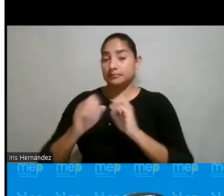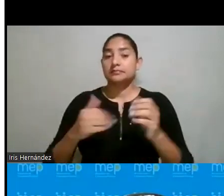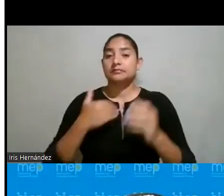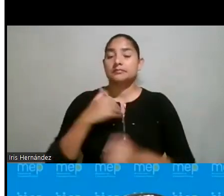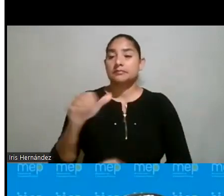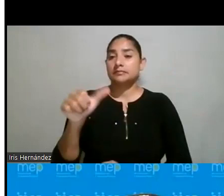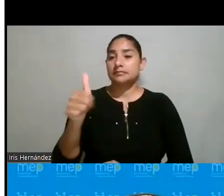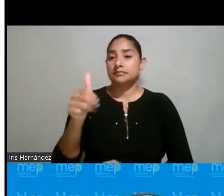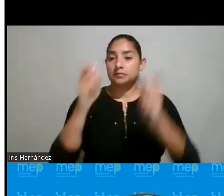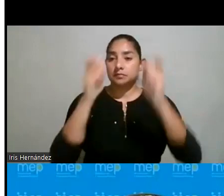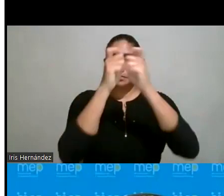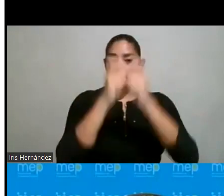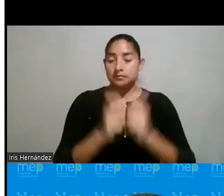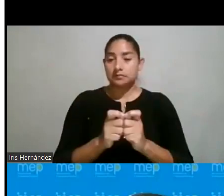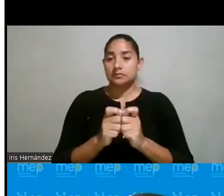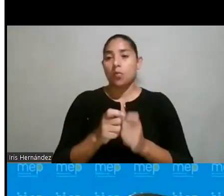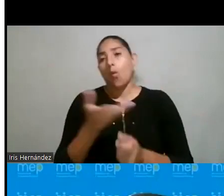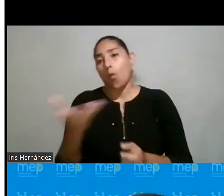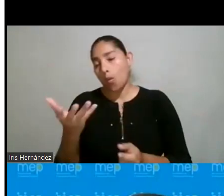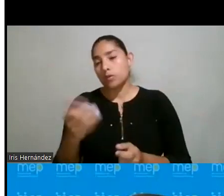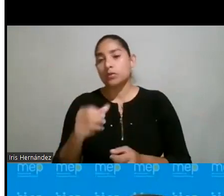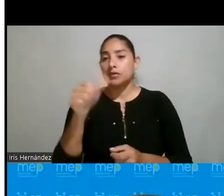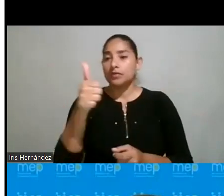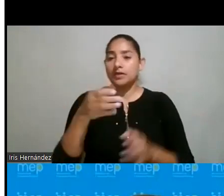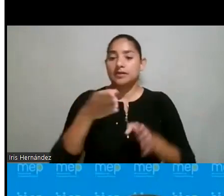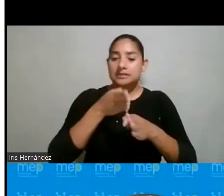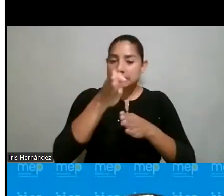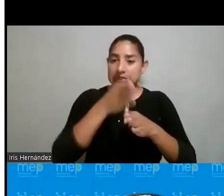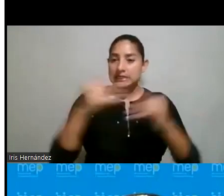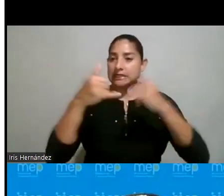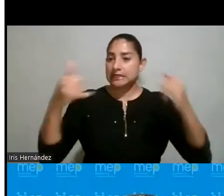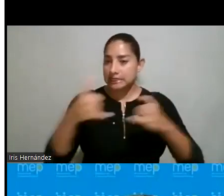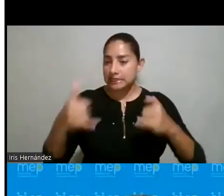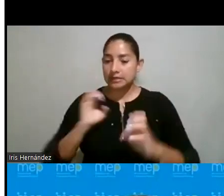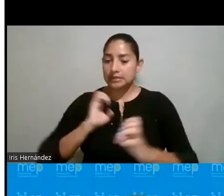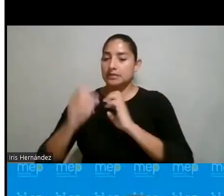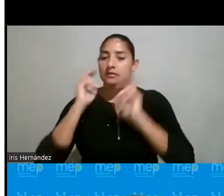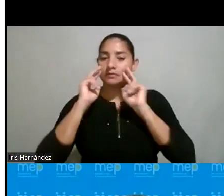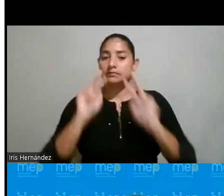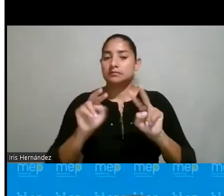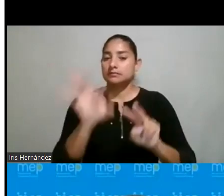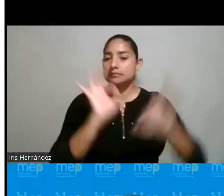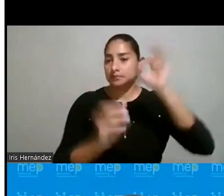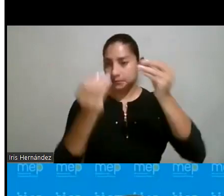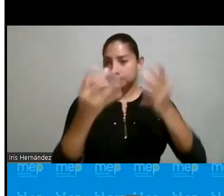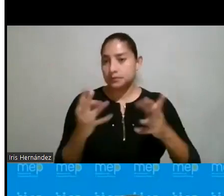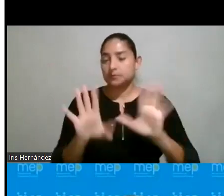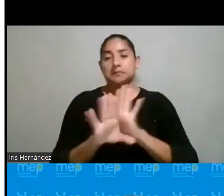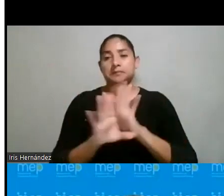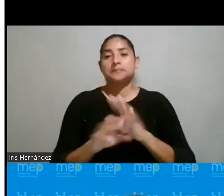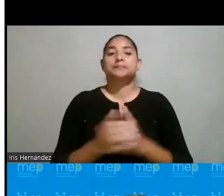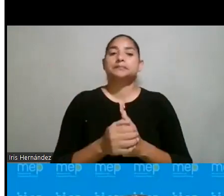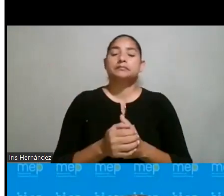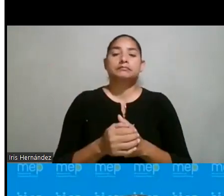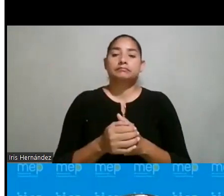elementos clave o le llamamos 10 líneas estratégicas a donde mirar y entre ellas no